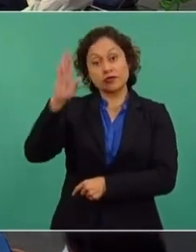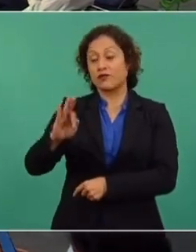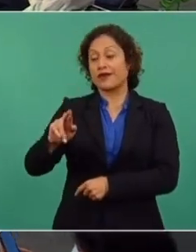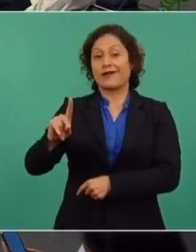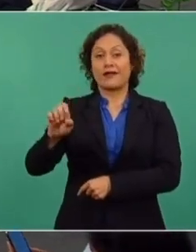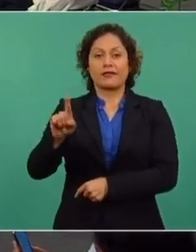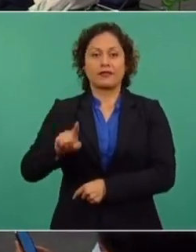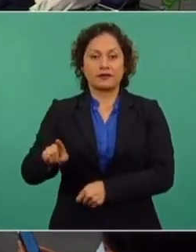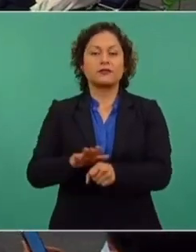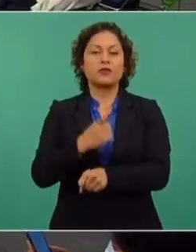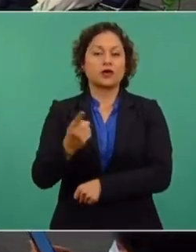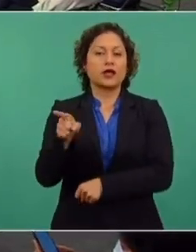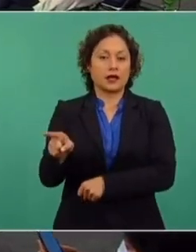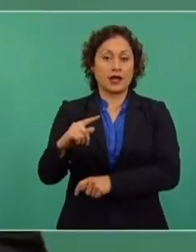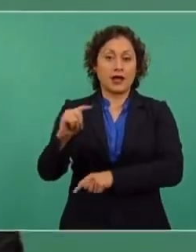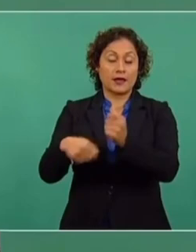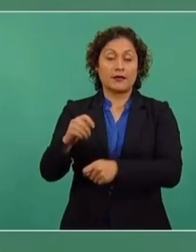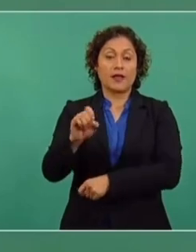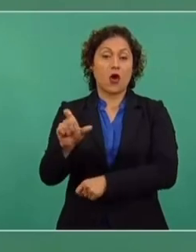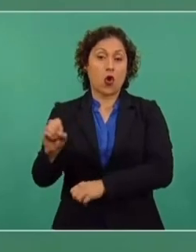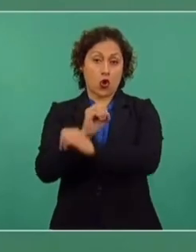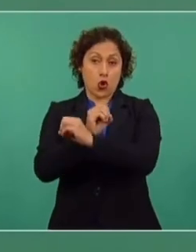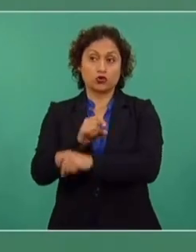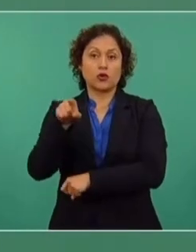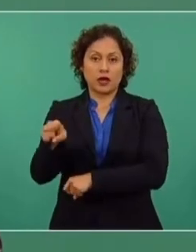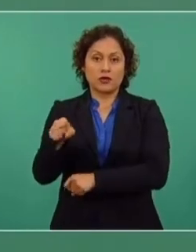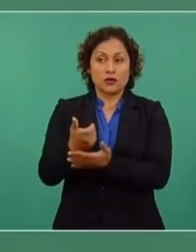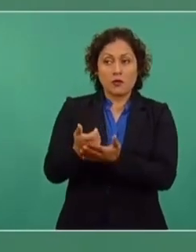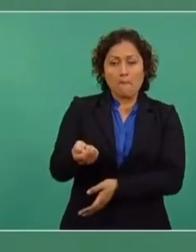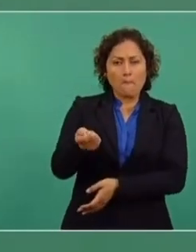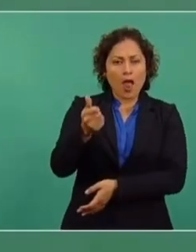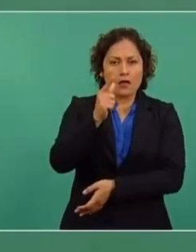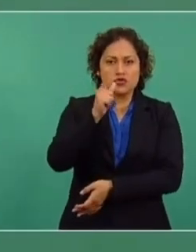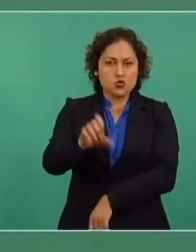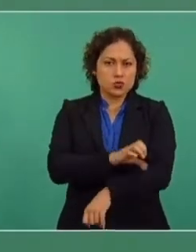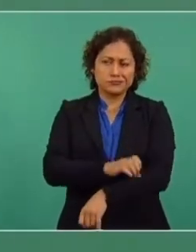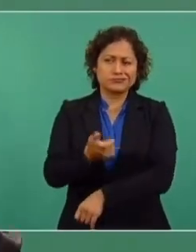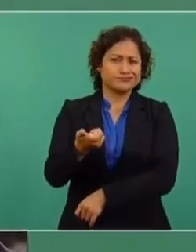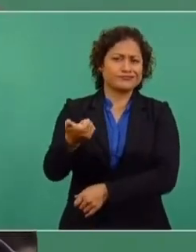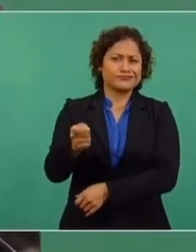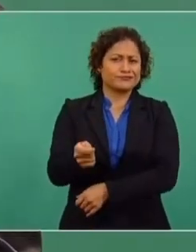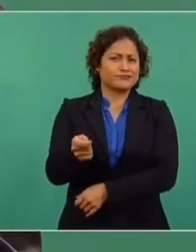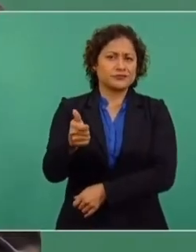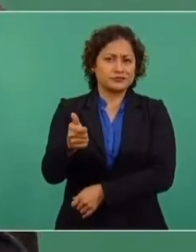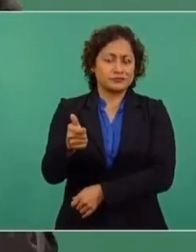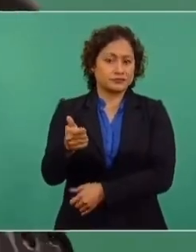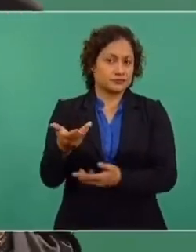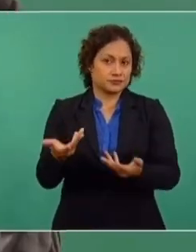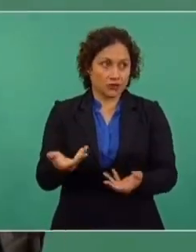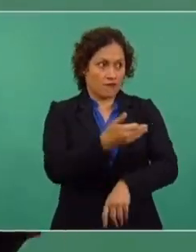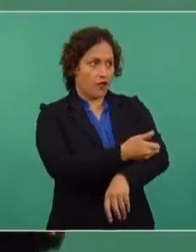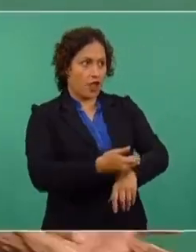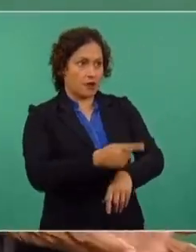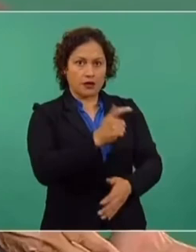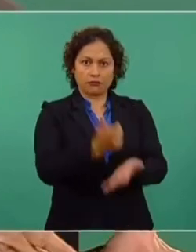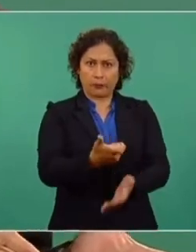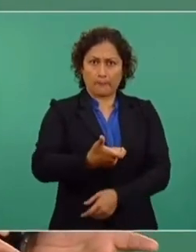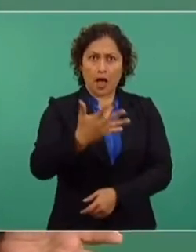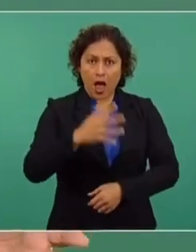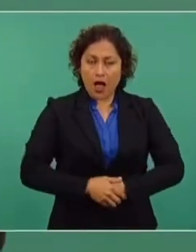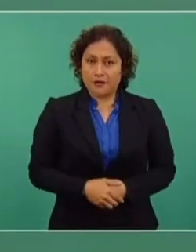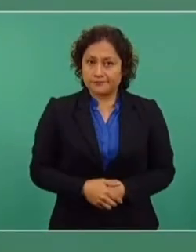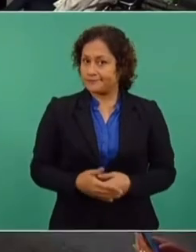Porque los Oxxos pagan menos luz que una familia, proporcionalmente a lo que se consume. Los Oxxos pagan menos luz